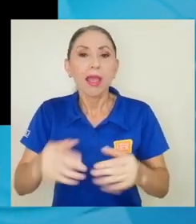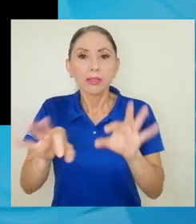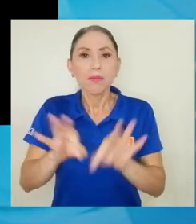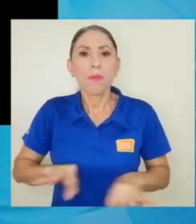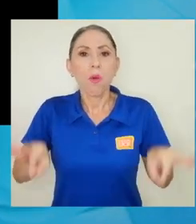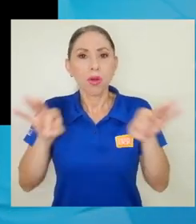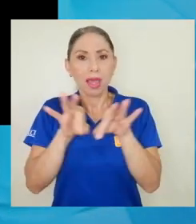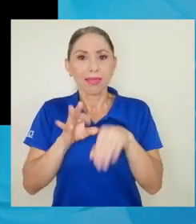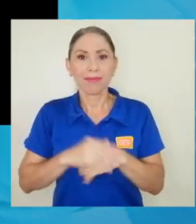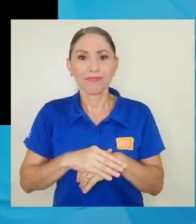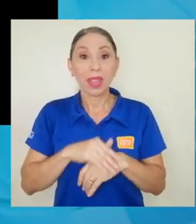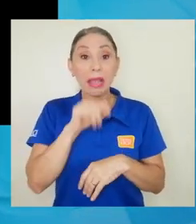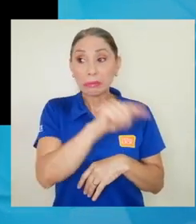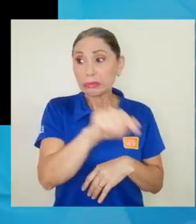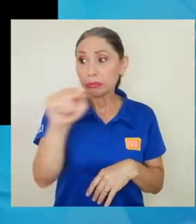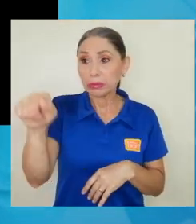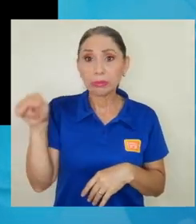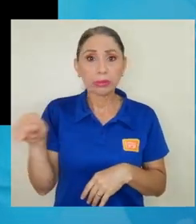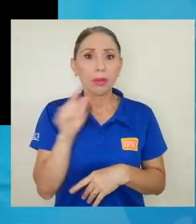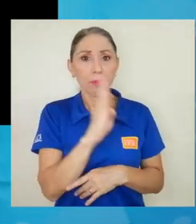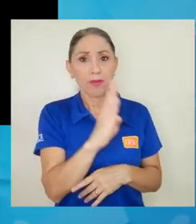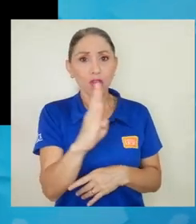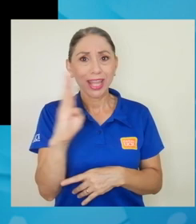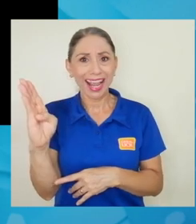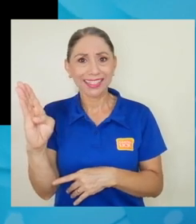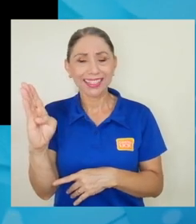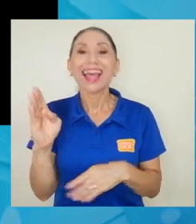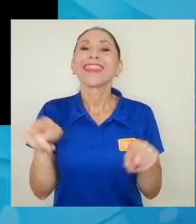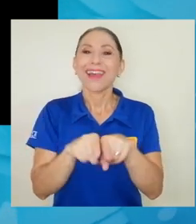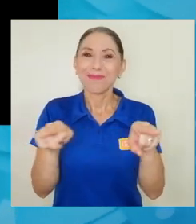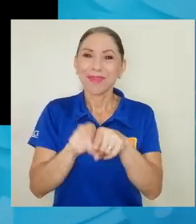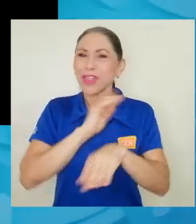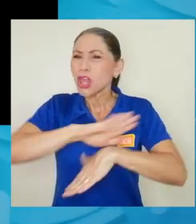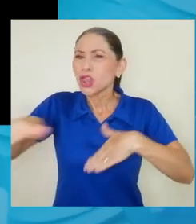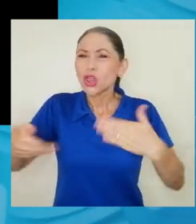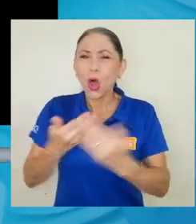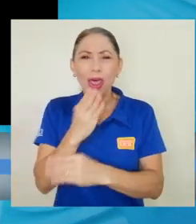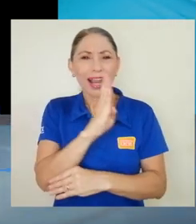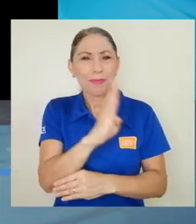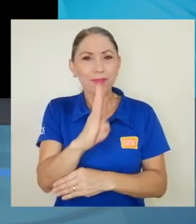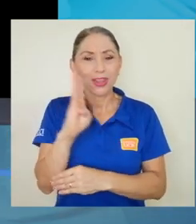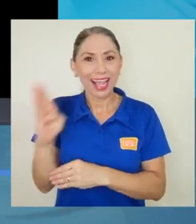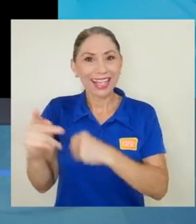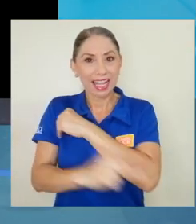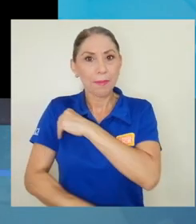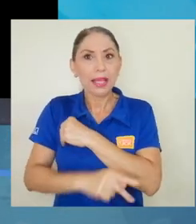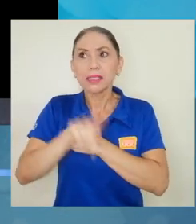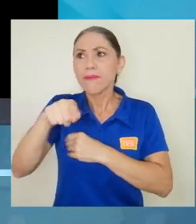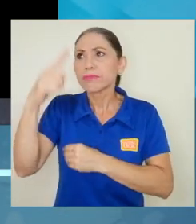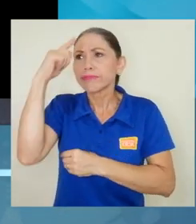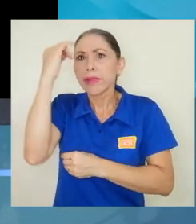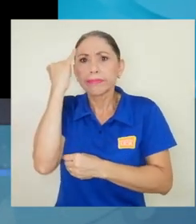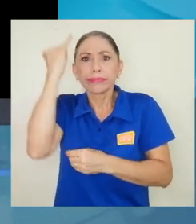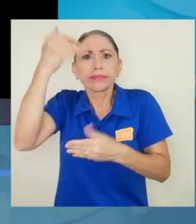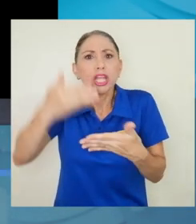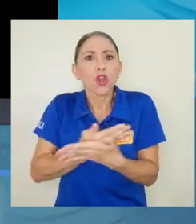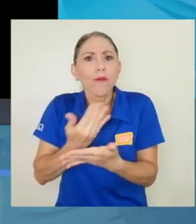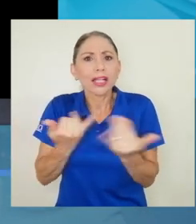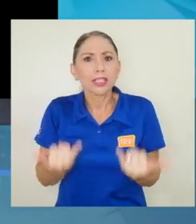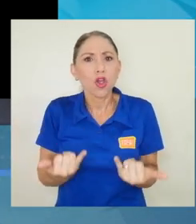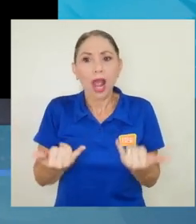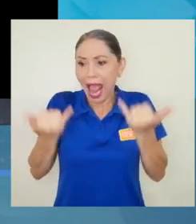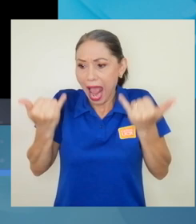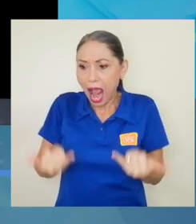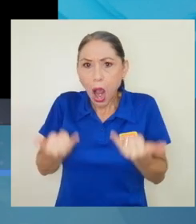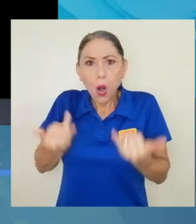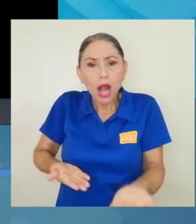importantes. En cuanto a las bibliotecas, también, por ejemplo, todas las bibliotecas del país han tenido que cometerse a la parte de innovación, cómo ofrecer sus